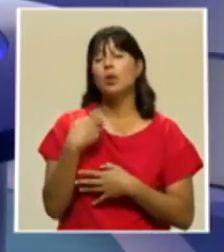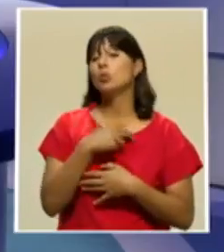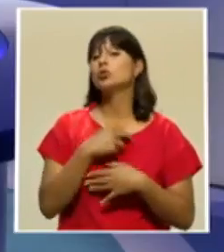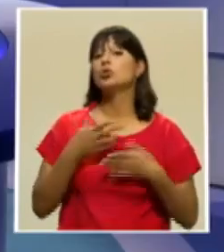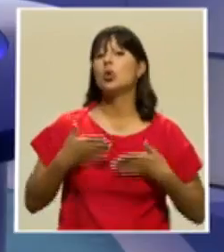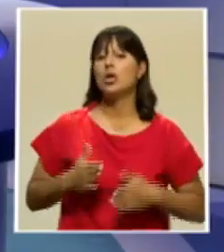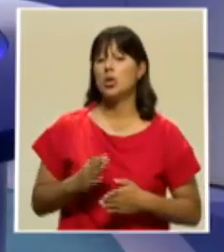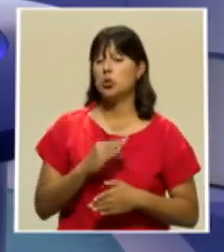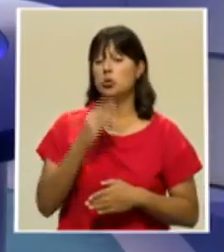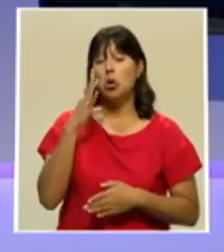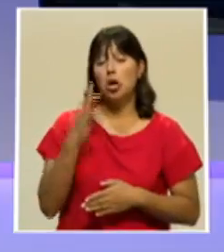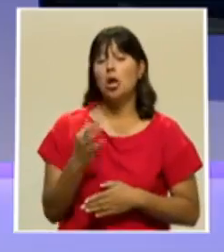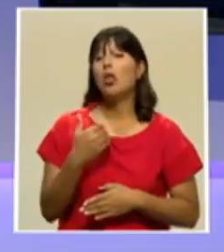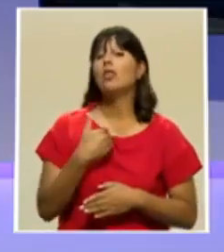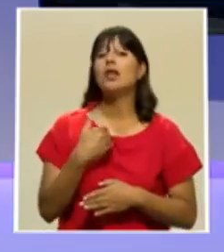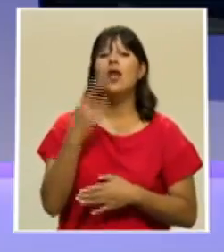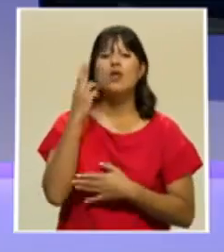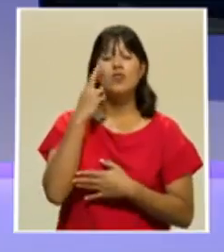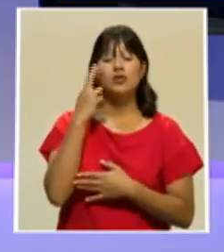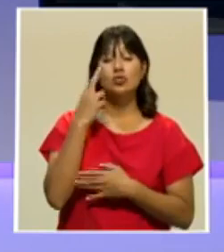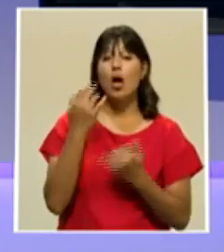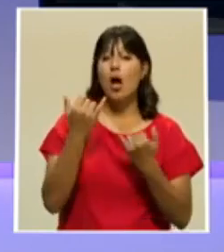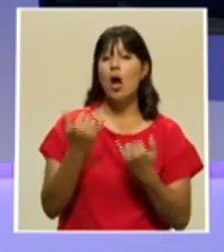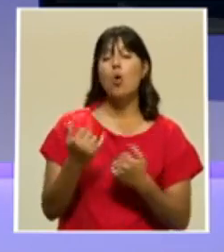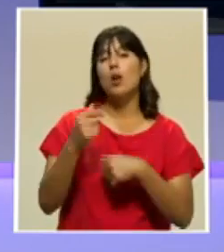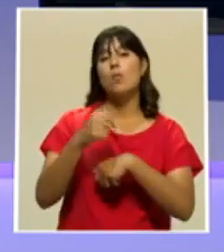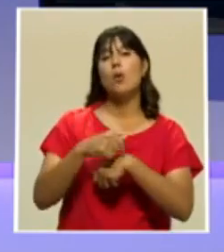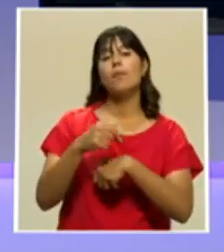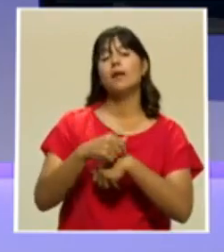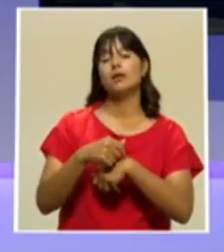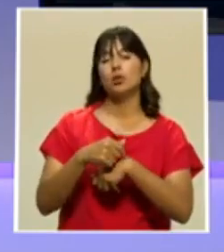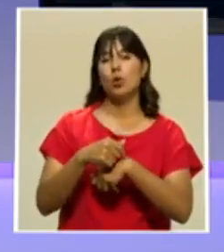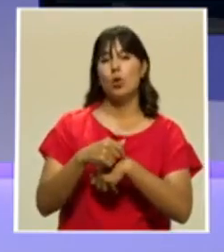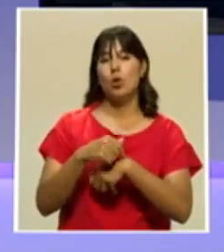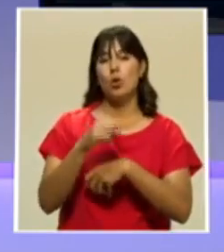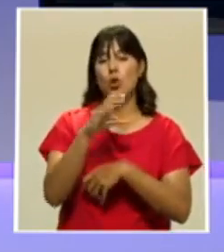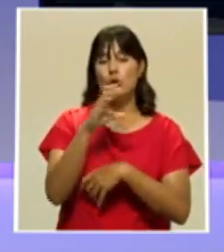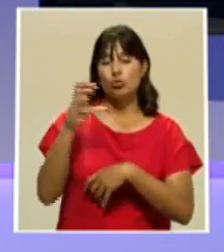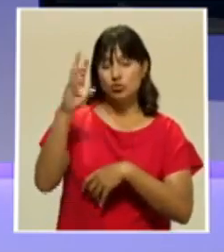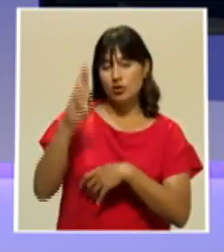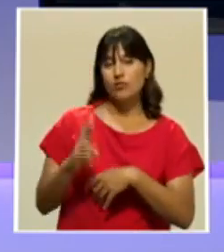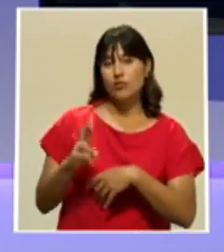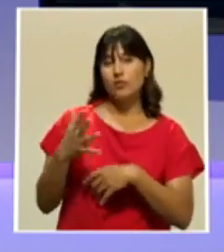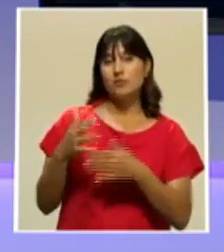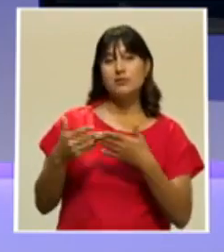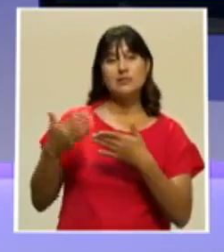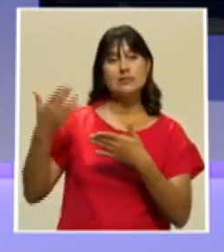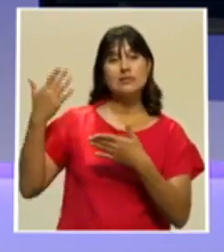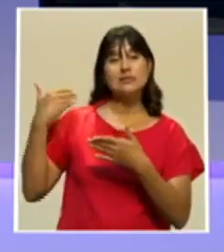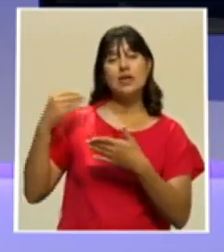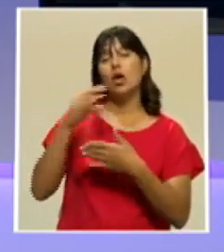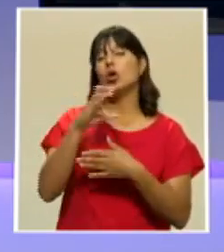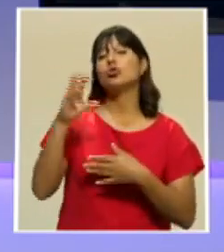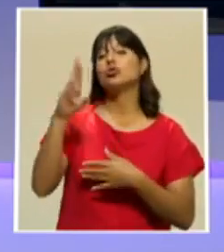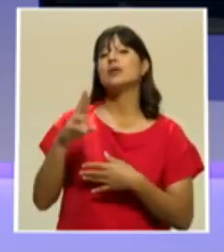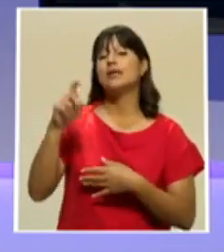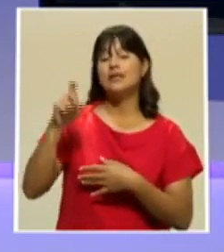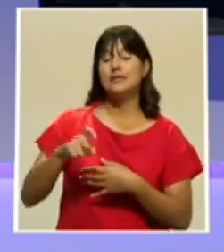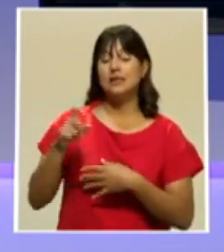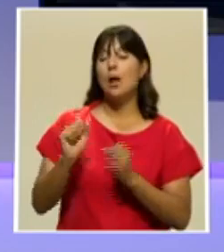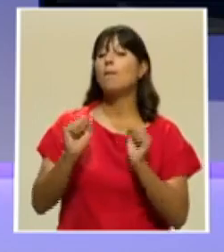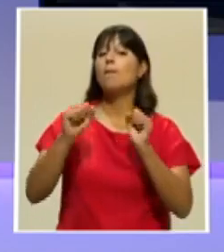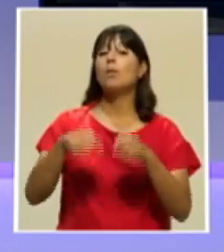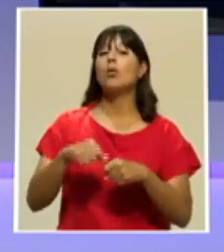razón, yo creo que es hora de que este país, o realmente hace una década, este país necesitaba haber estado